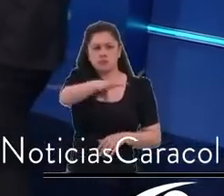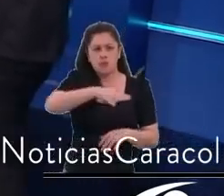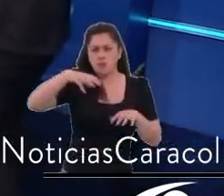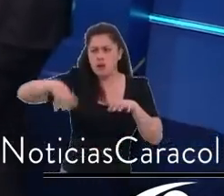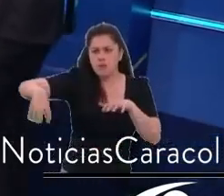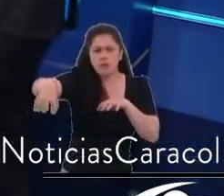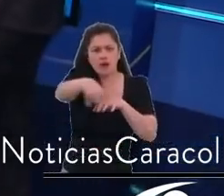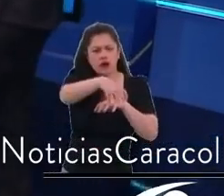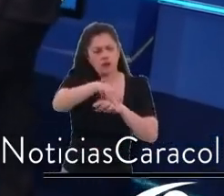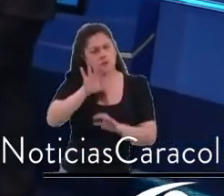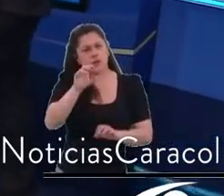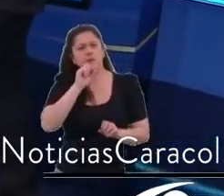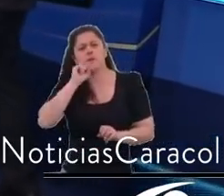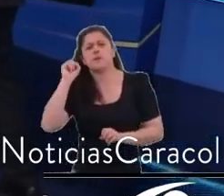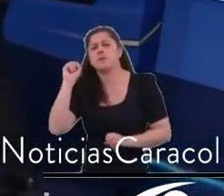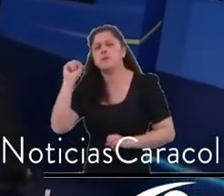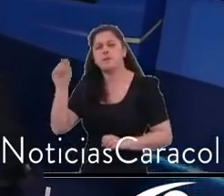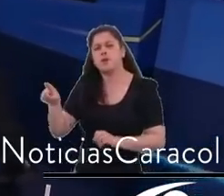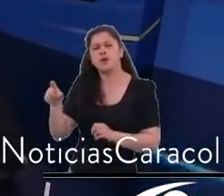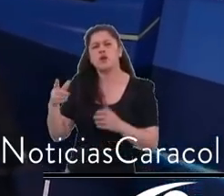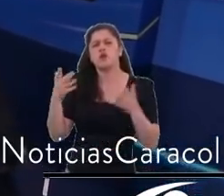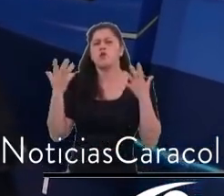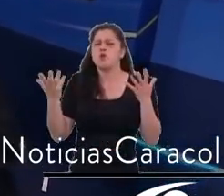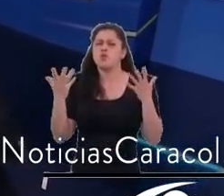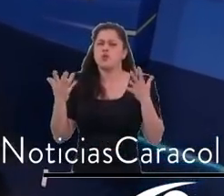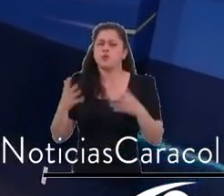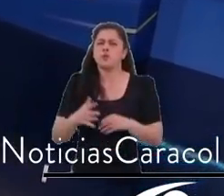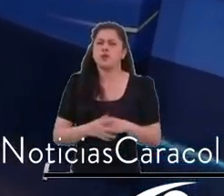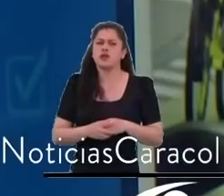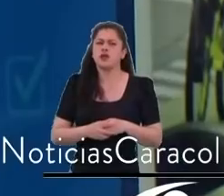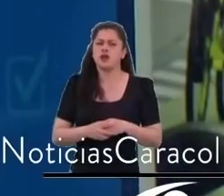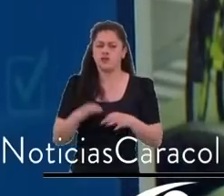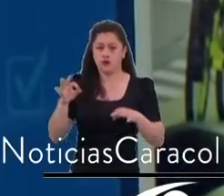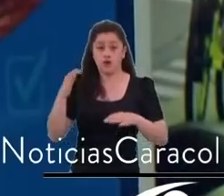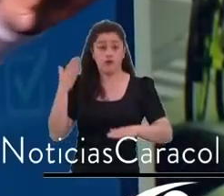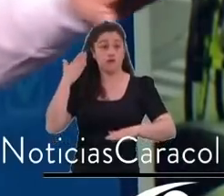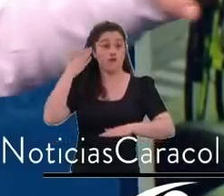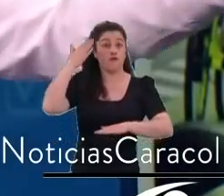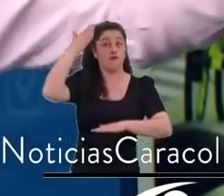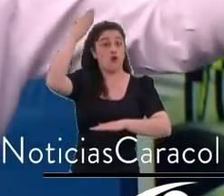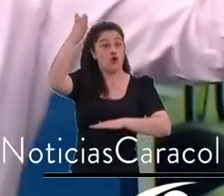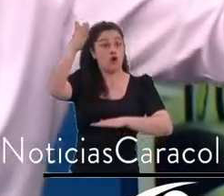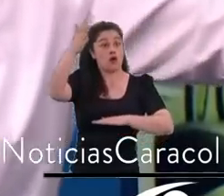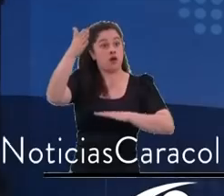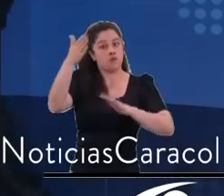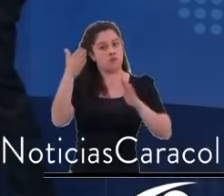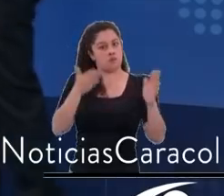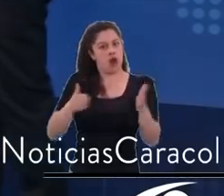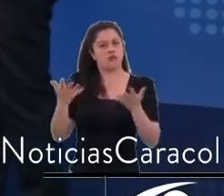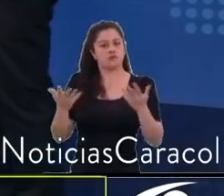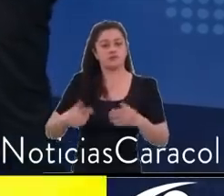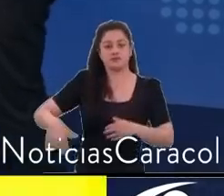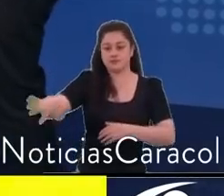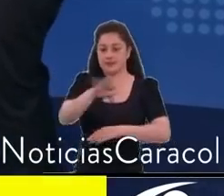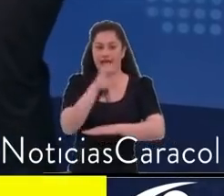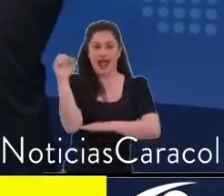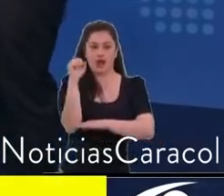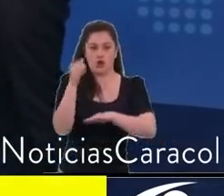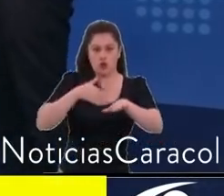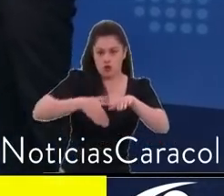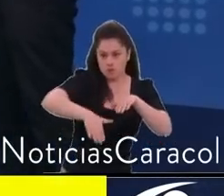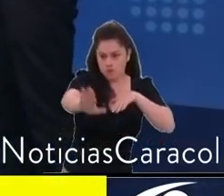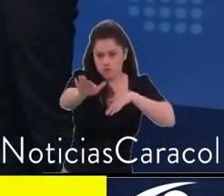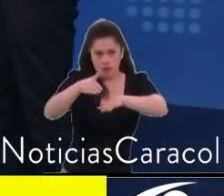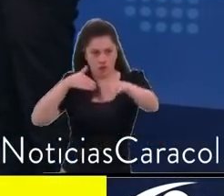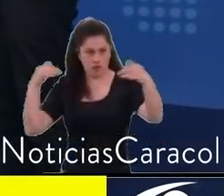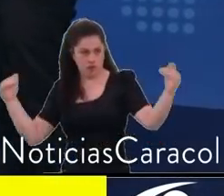arreglar el futuro del transporte y la movilidad en Bogotá? Propone que hagamos lo que no hemos hecho en 50 años, por andar